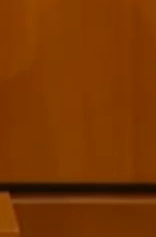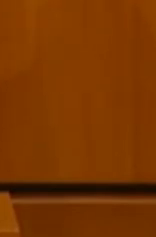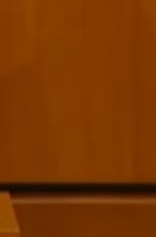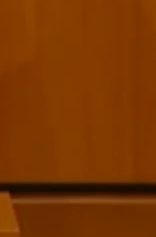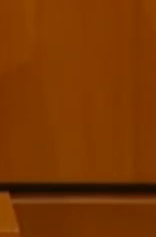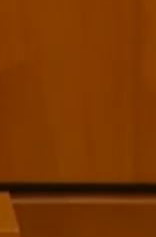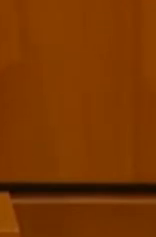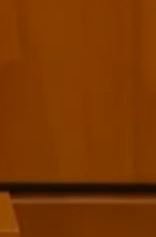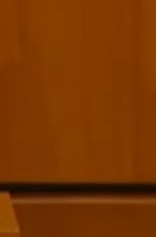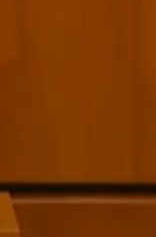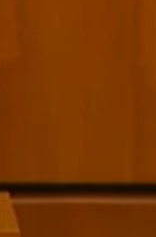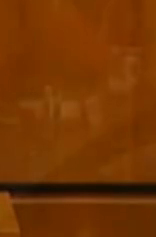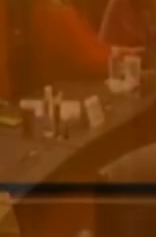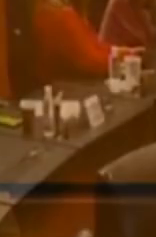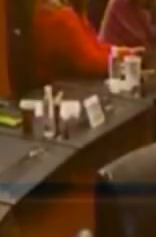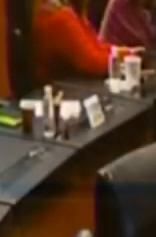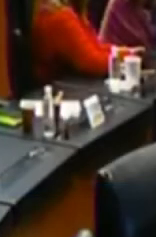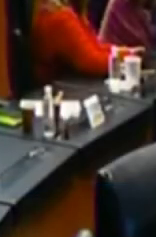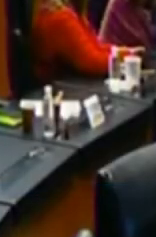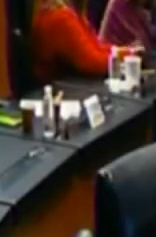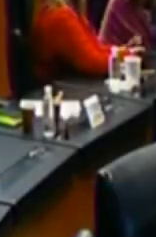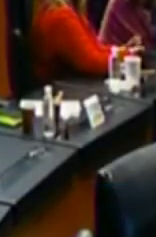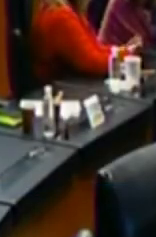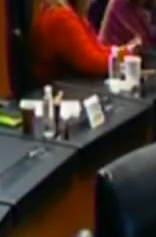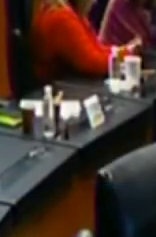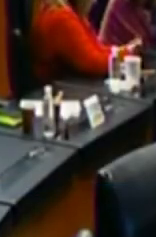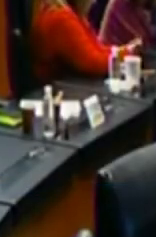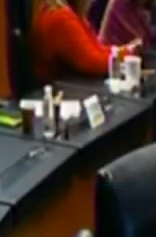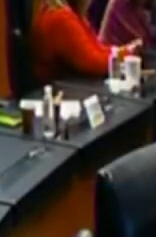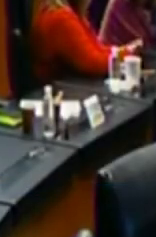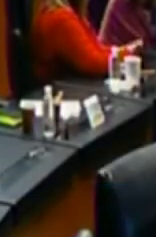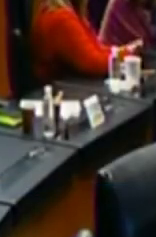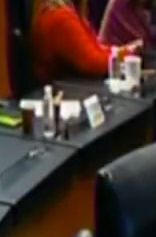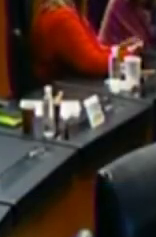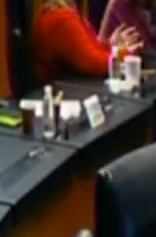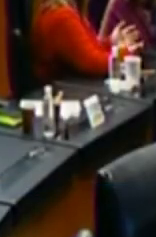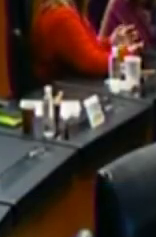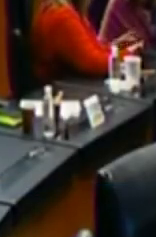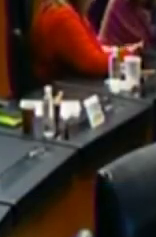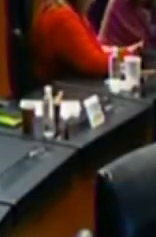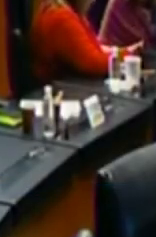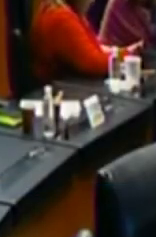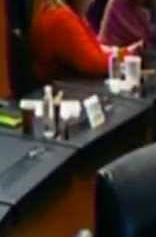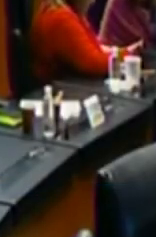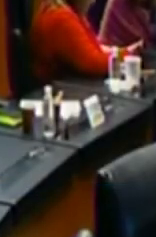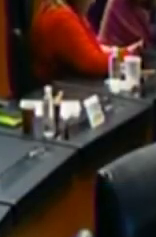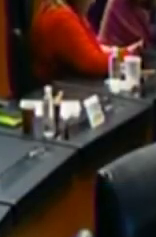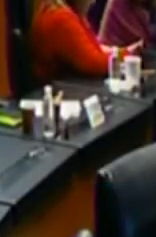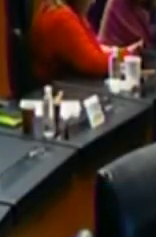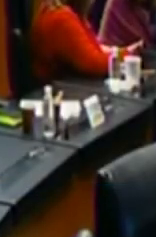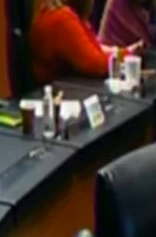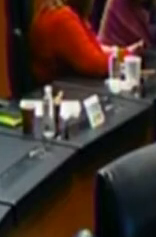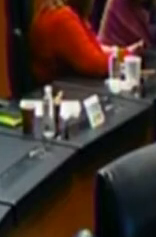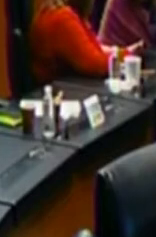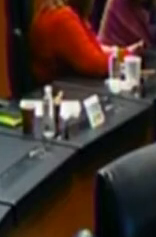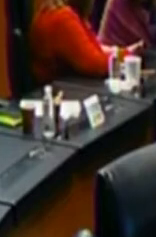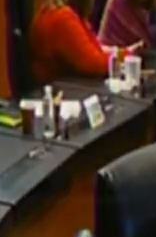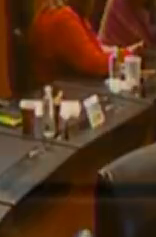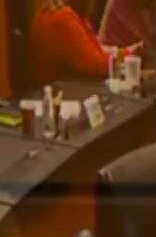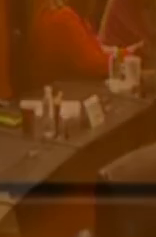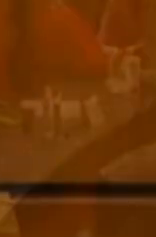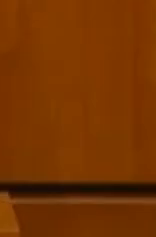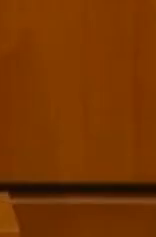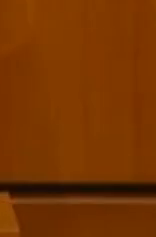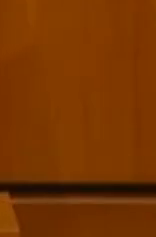del presente año, 2015, se cumplieron 100 años de la expedición de la ley